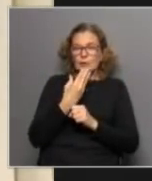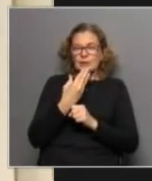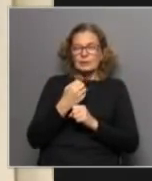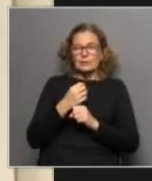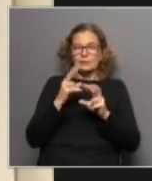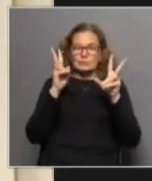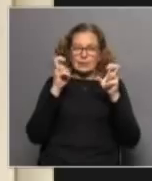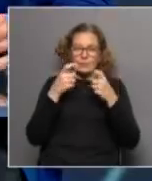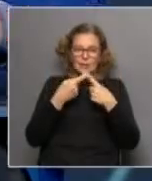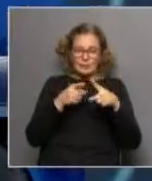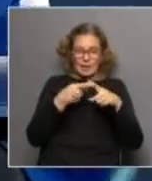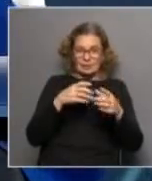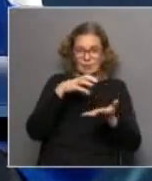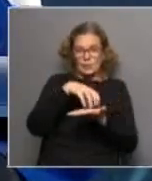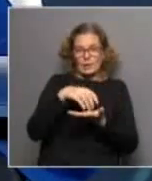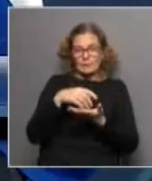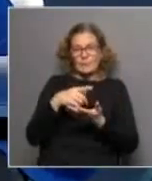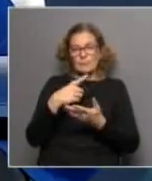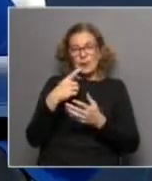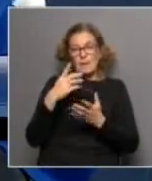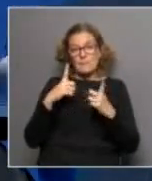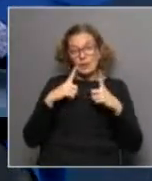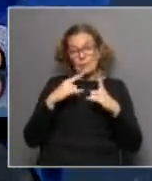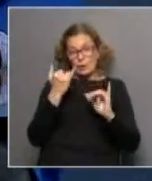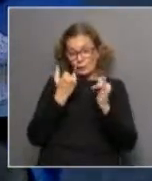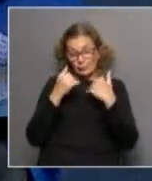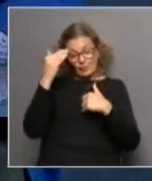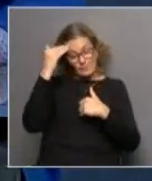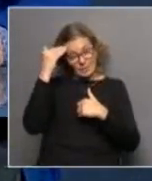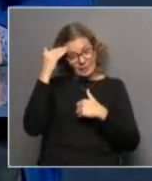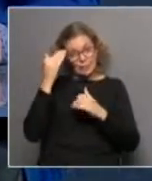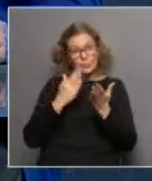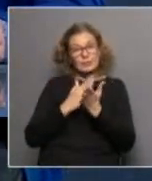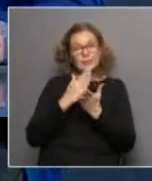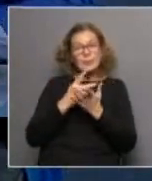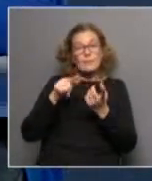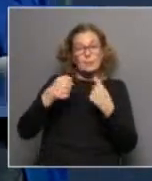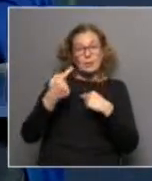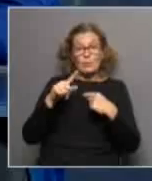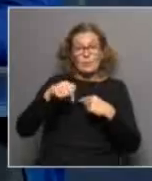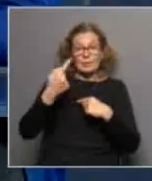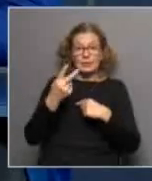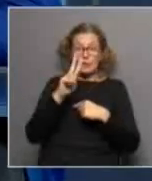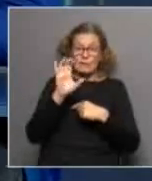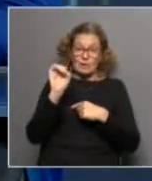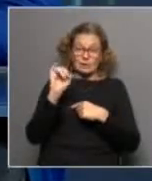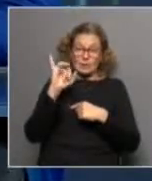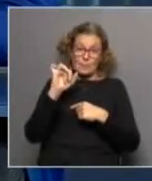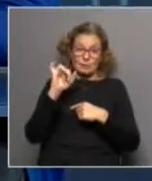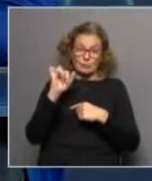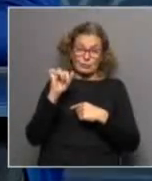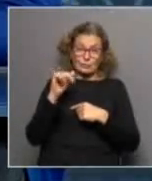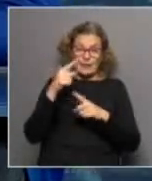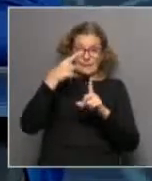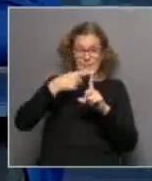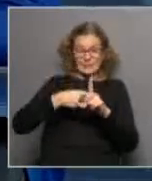abordado desde diferentes lugares y esperamos que haya aportado a la información y a la reflexión como siempre pero mañana mañana es 20 de mayo y estamos en